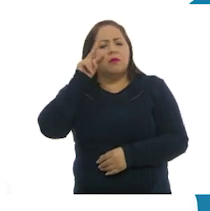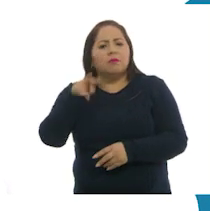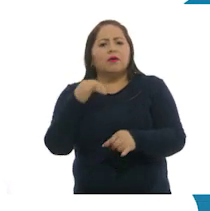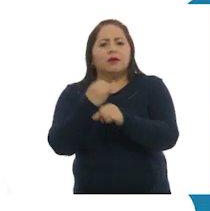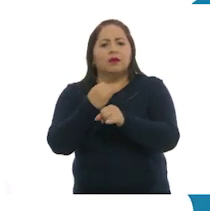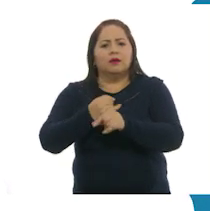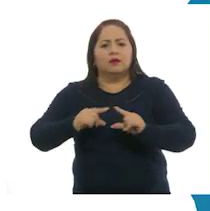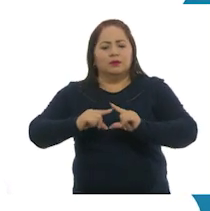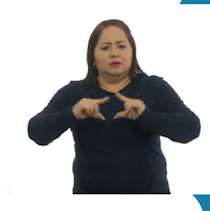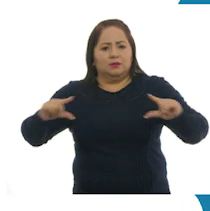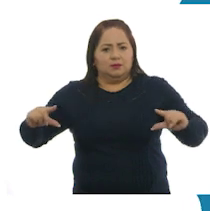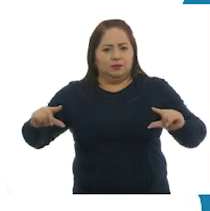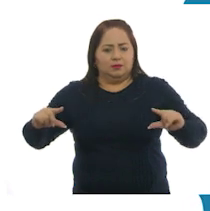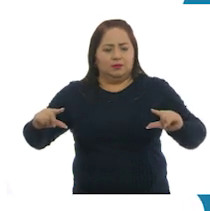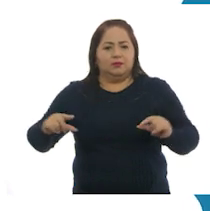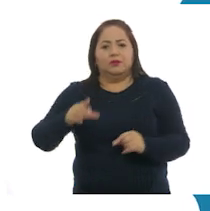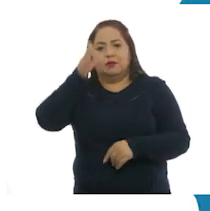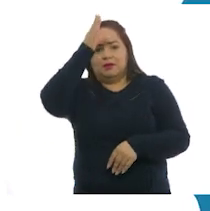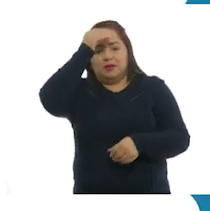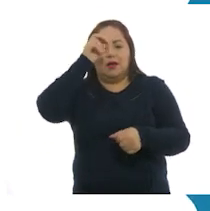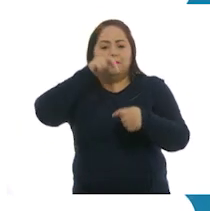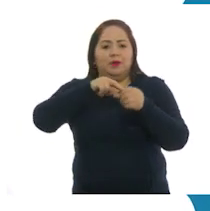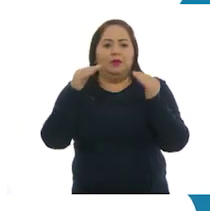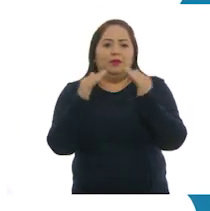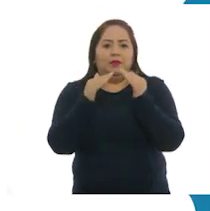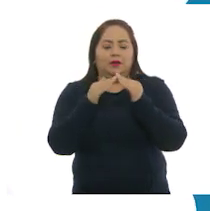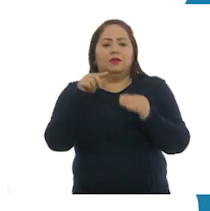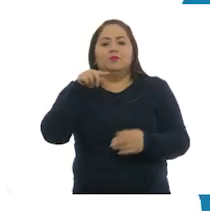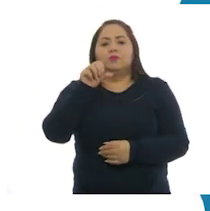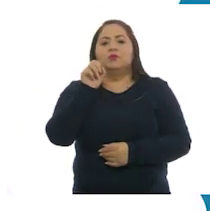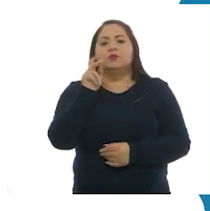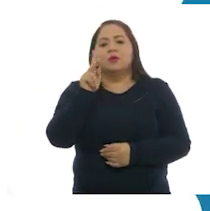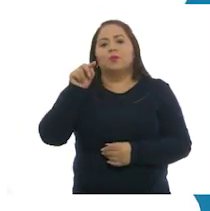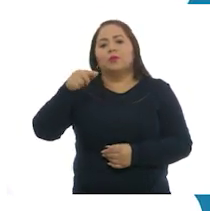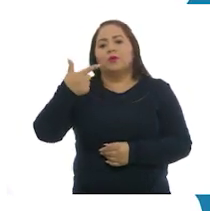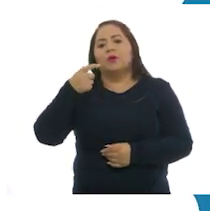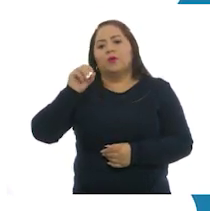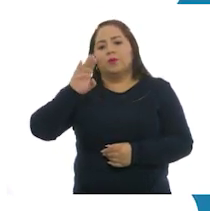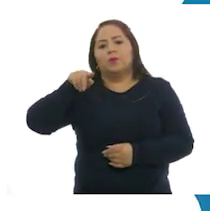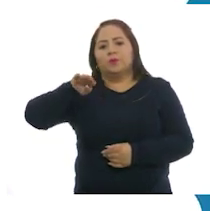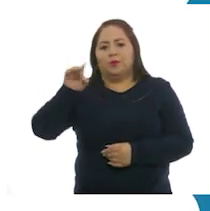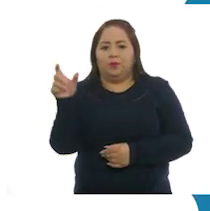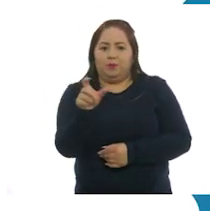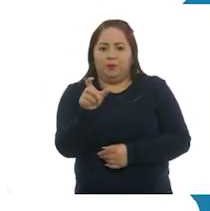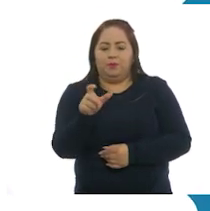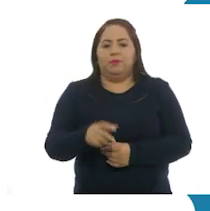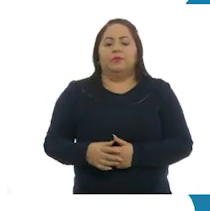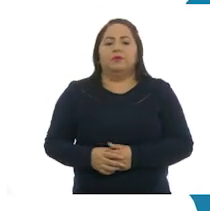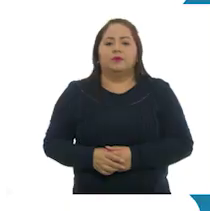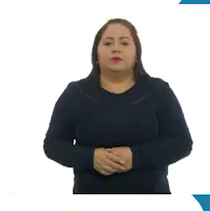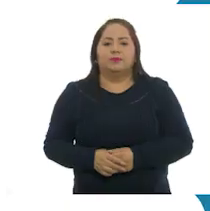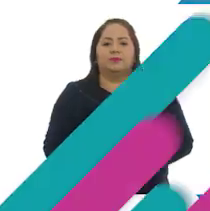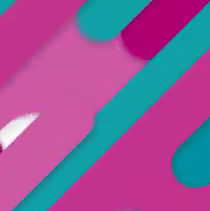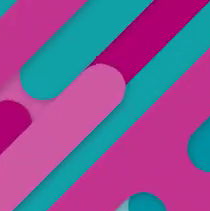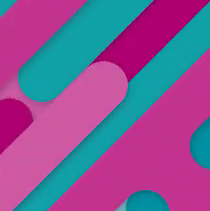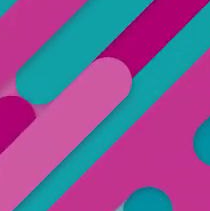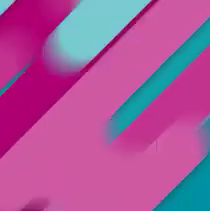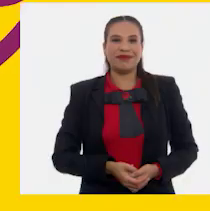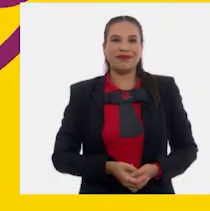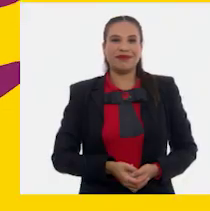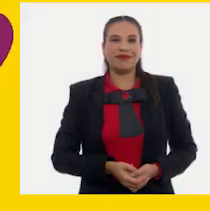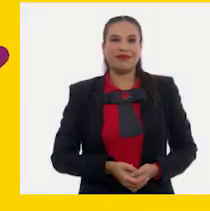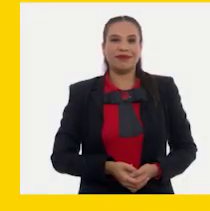Casa, los puedes encontrar en la siguiente liga, aprendeencasa.cep.gov.mx.